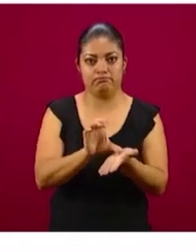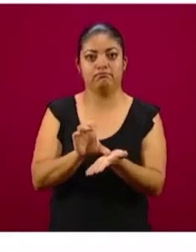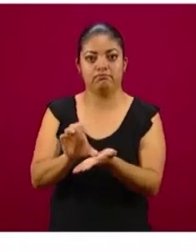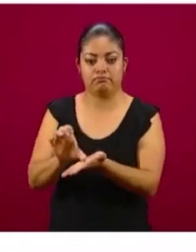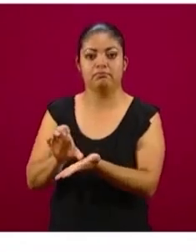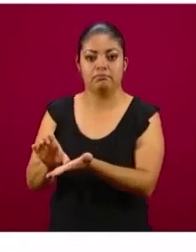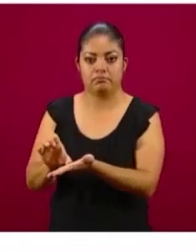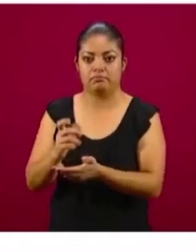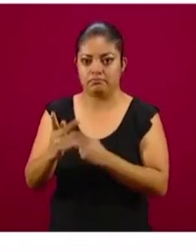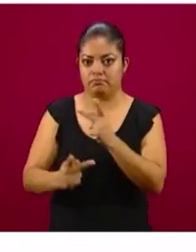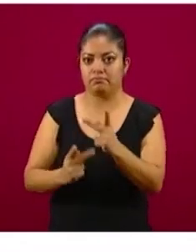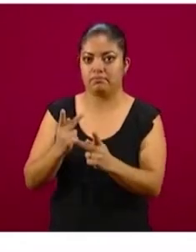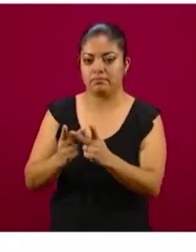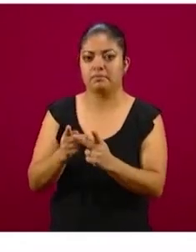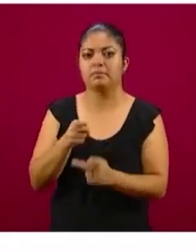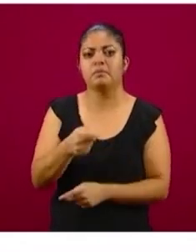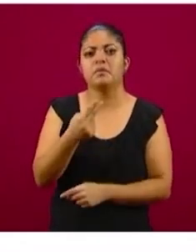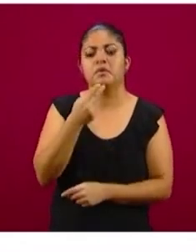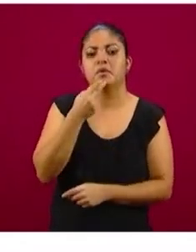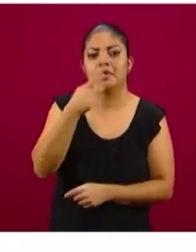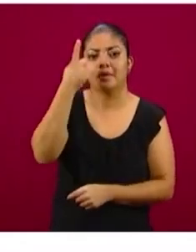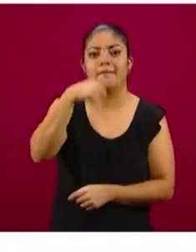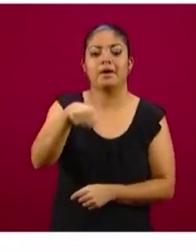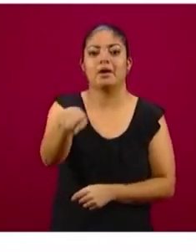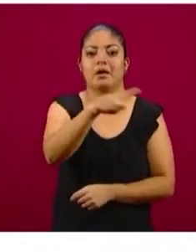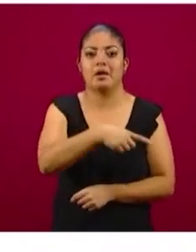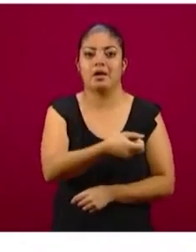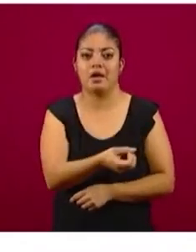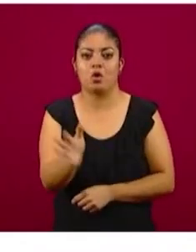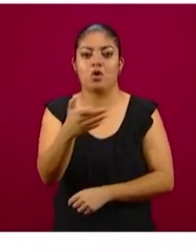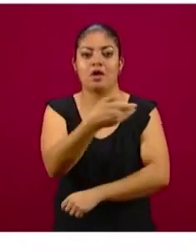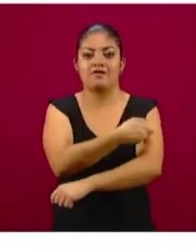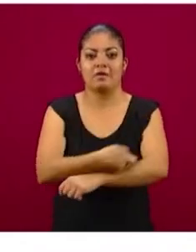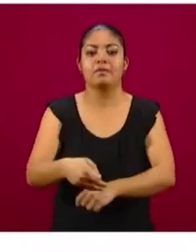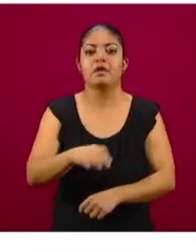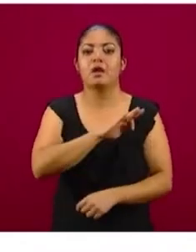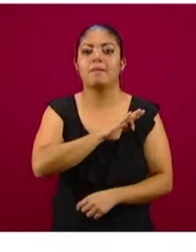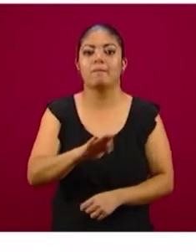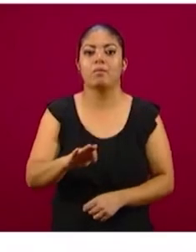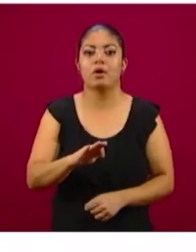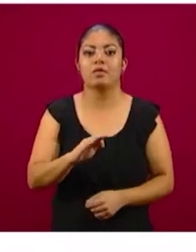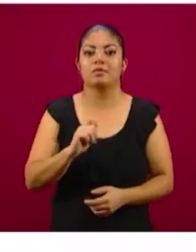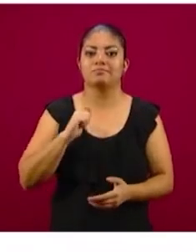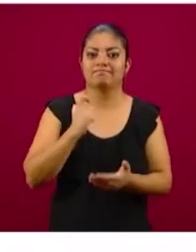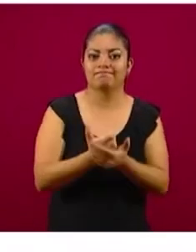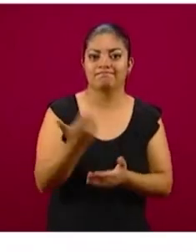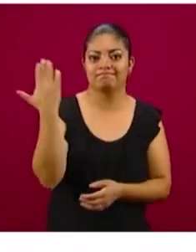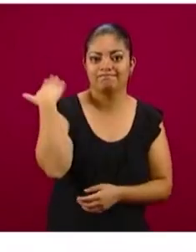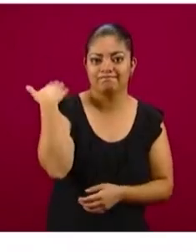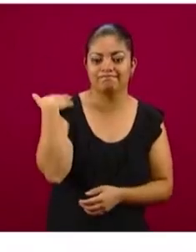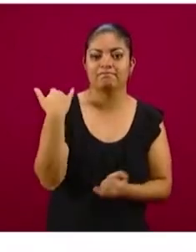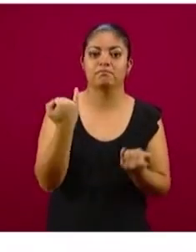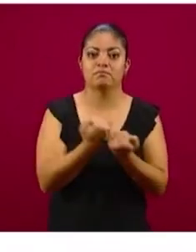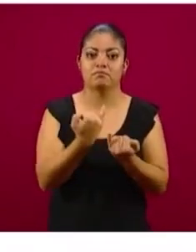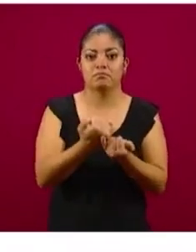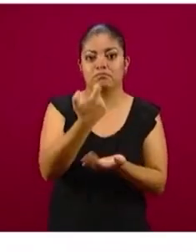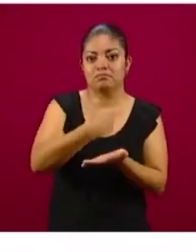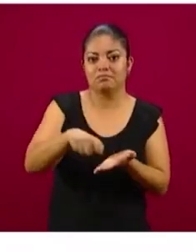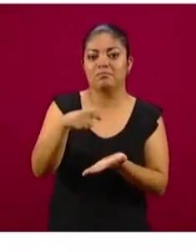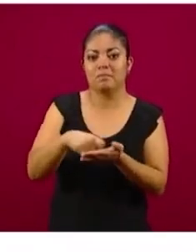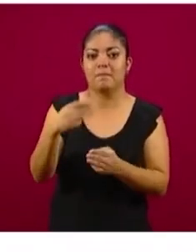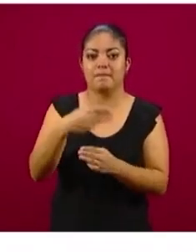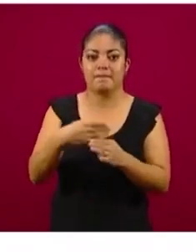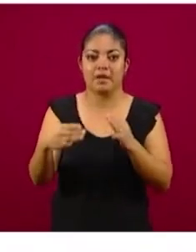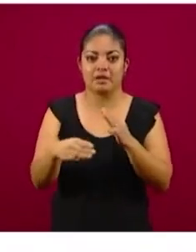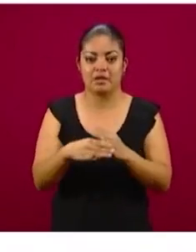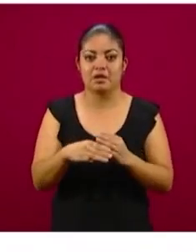la posibilidad de que muchas familias puedan contratar mano de obra y contratar materiales y